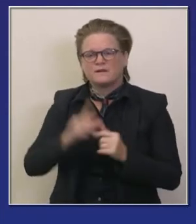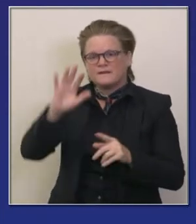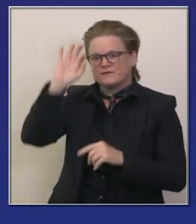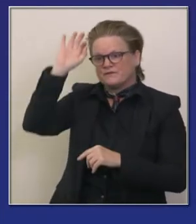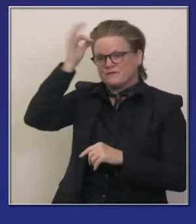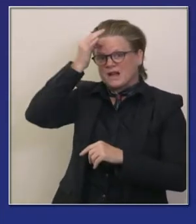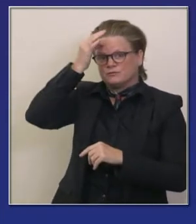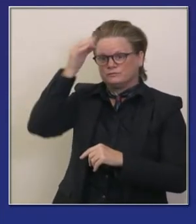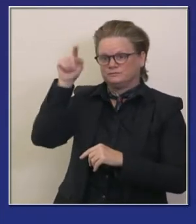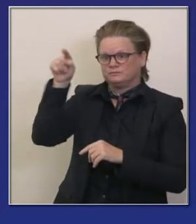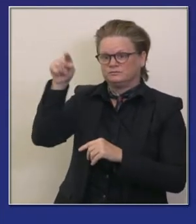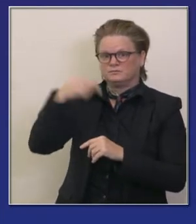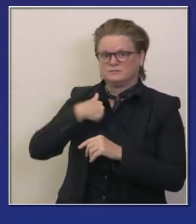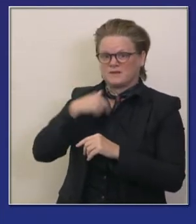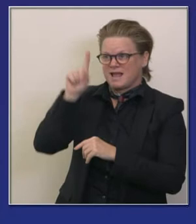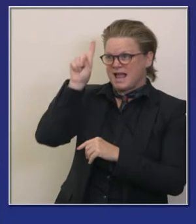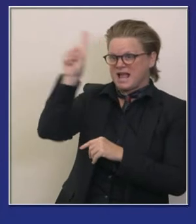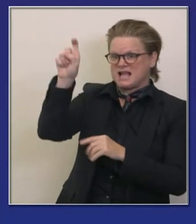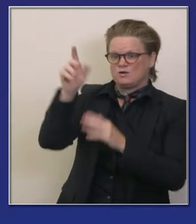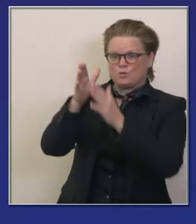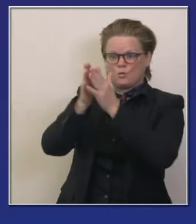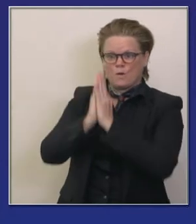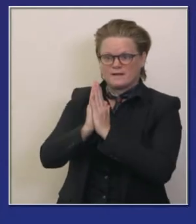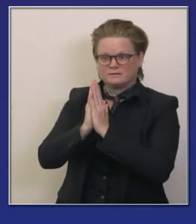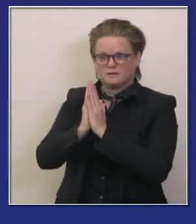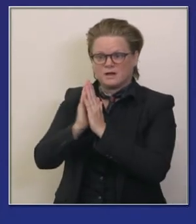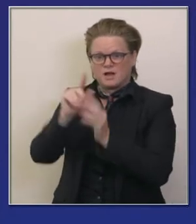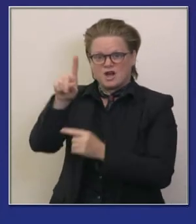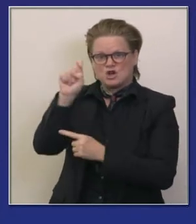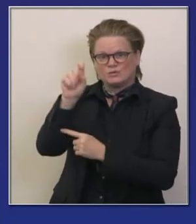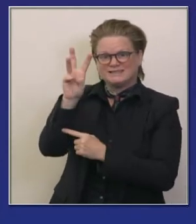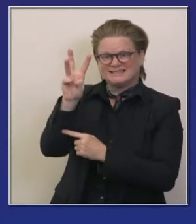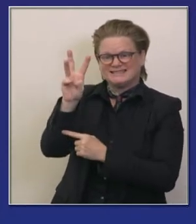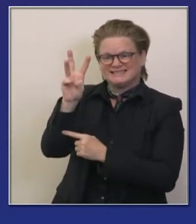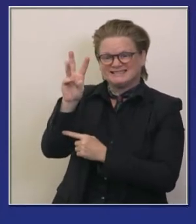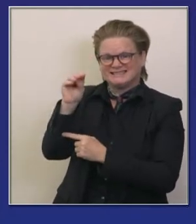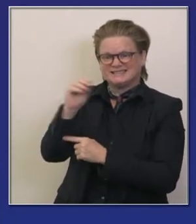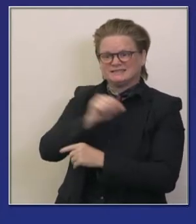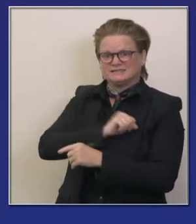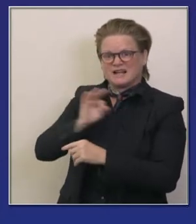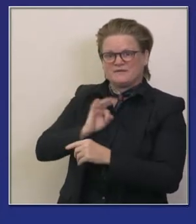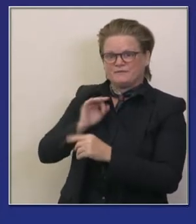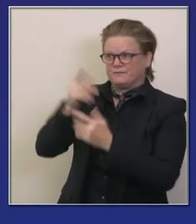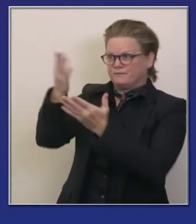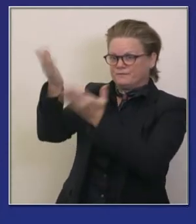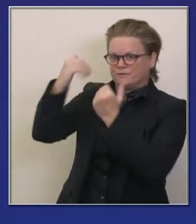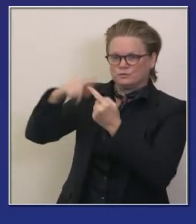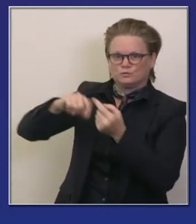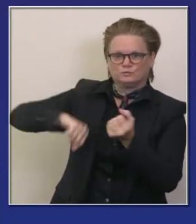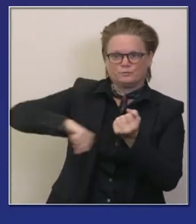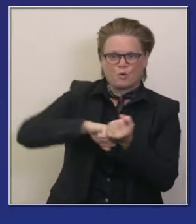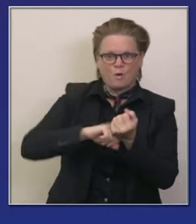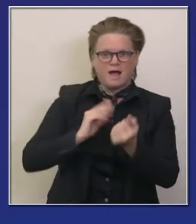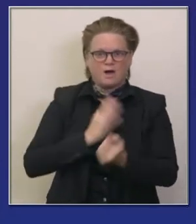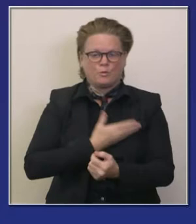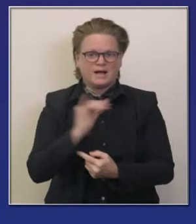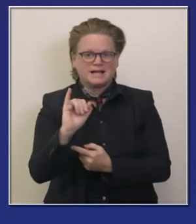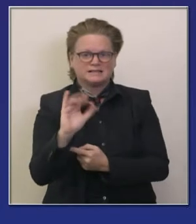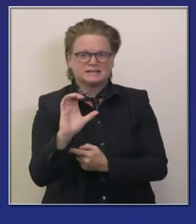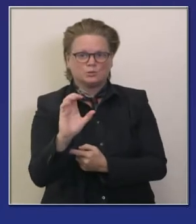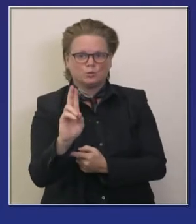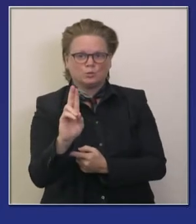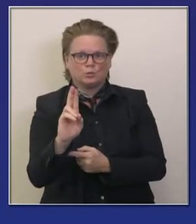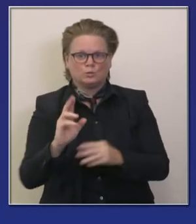también apoyo a los equipos de intervención en unidades de cuidados intensivos ese es el énfasis actualmente pero más ampliamente